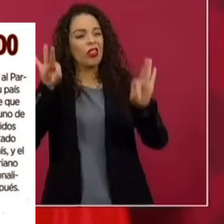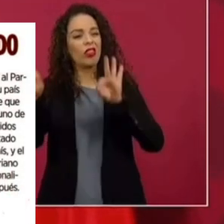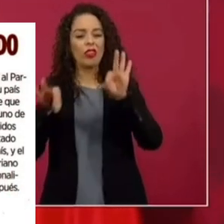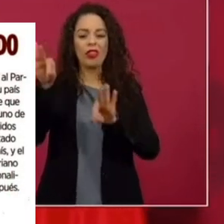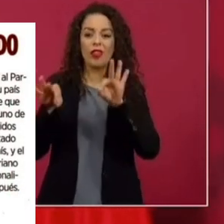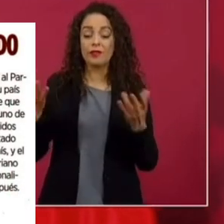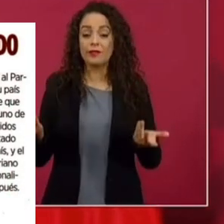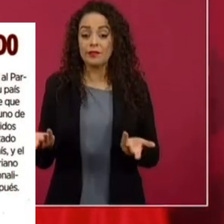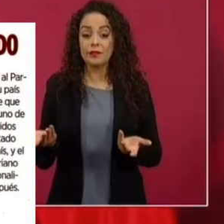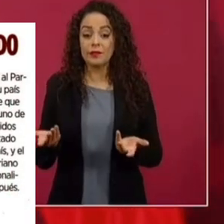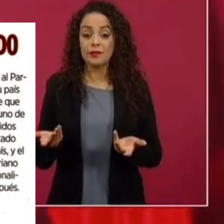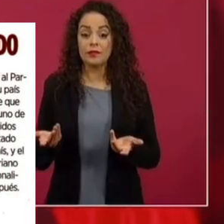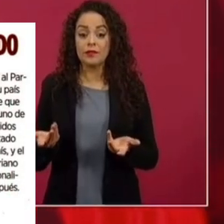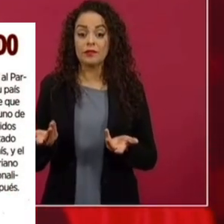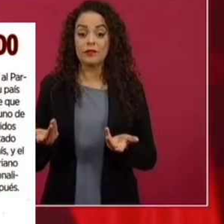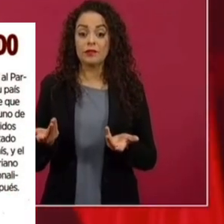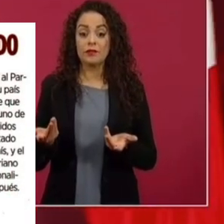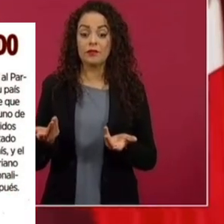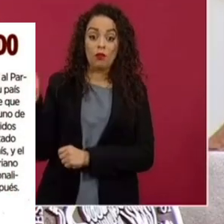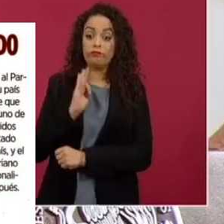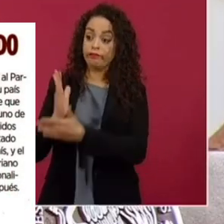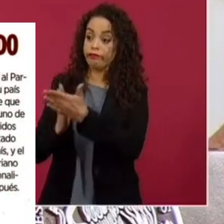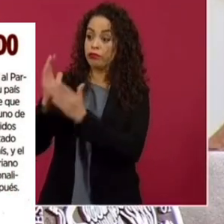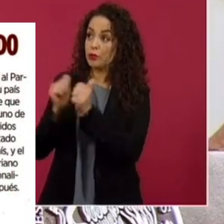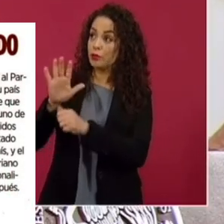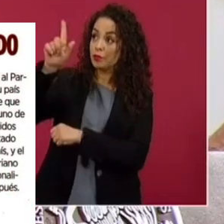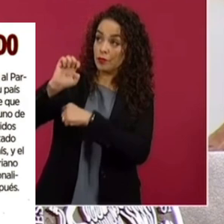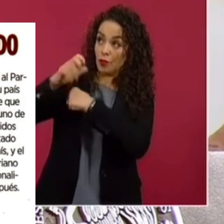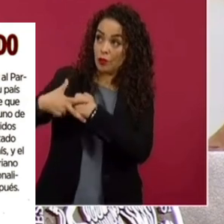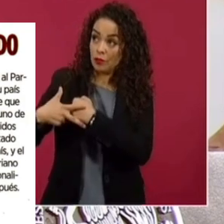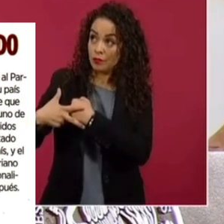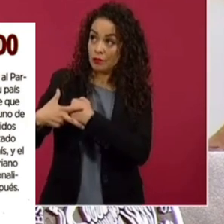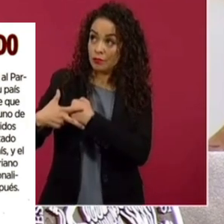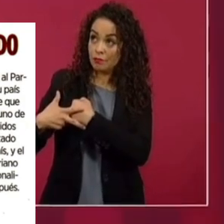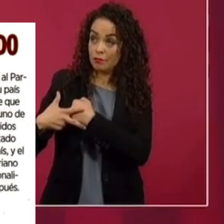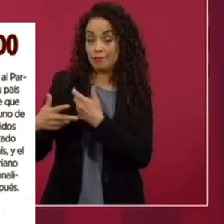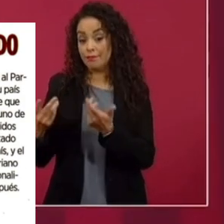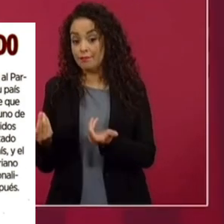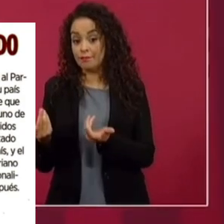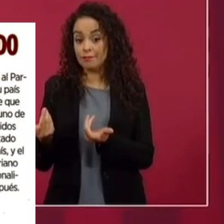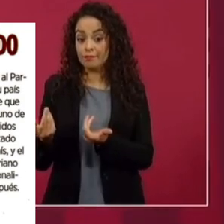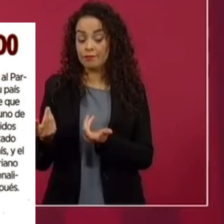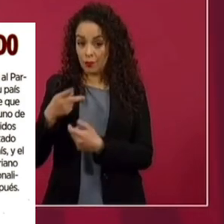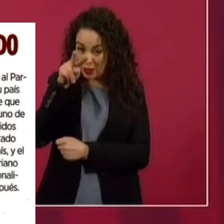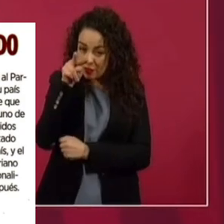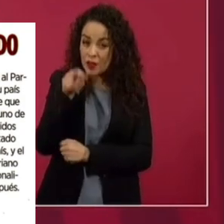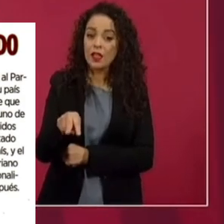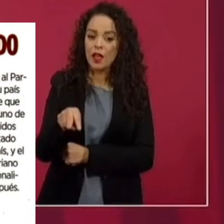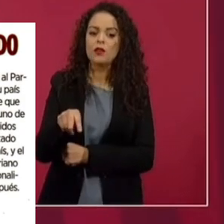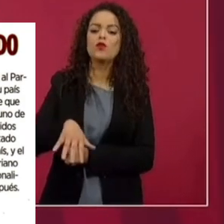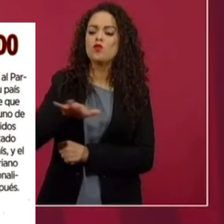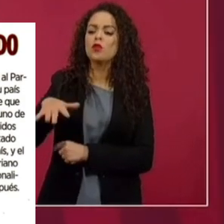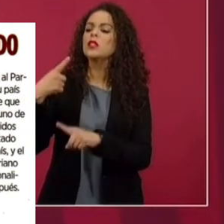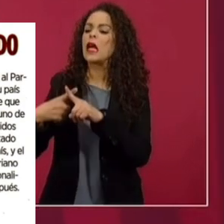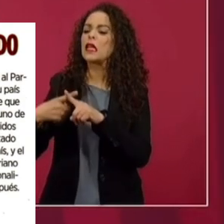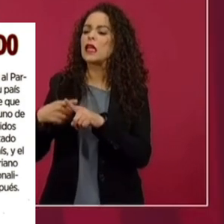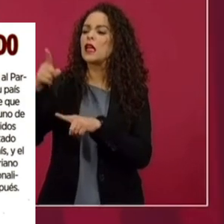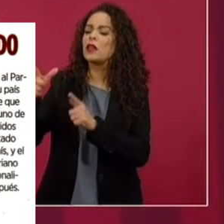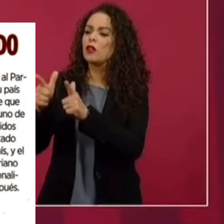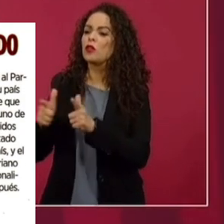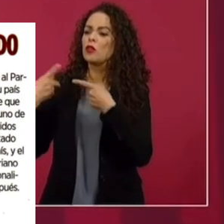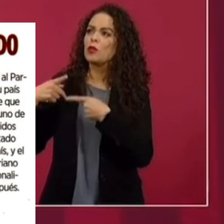el Parlamento Europeo, pero busquen quiénes son los del Parlamento Europeo,